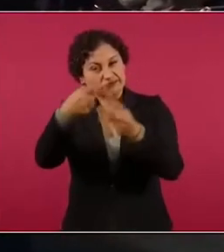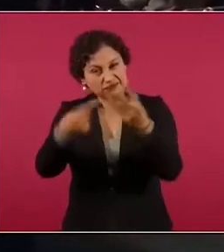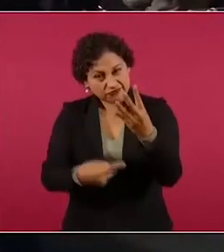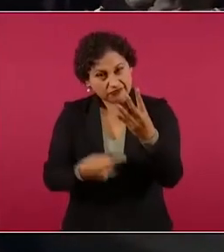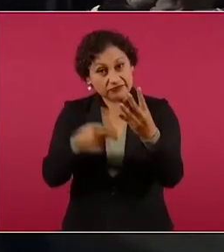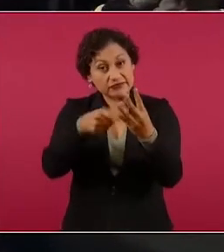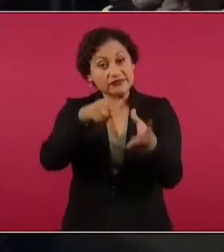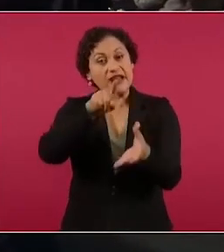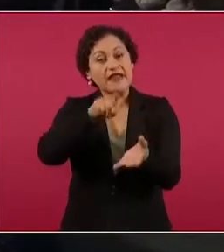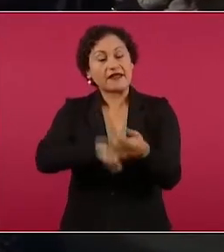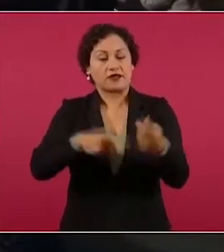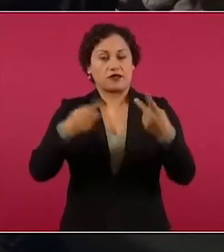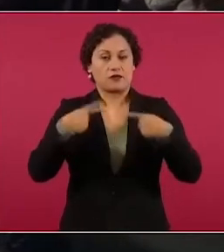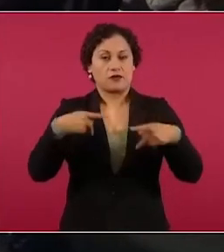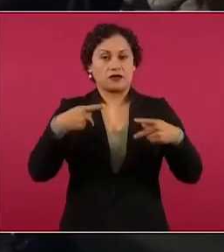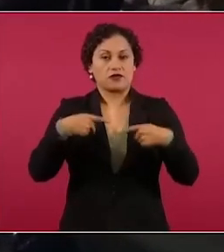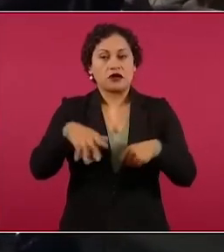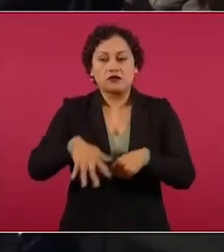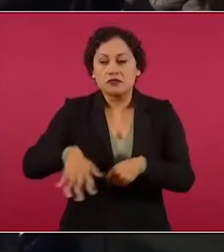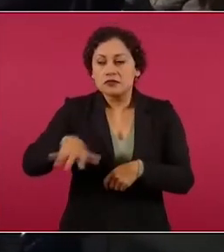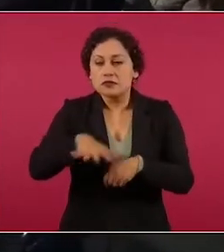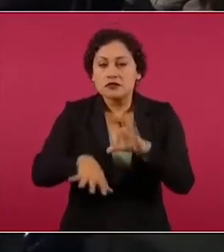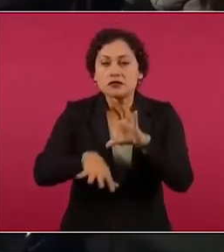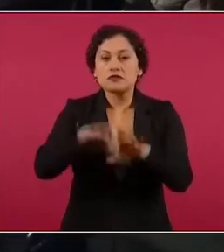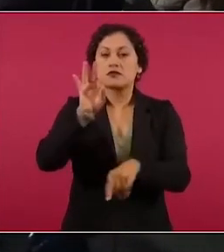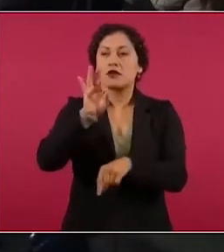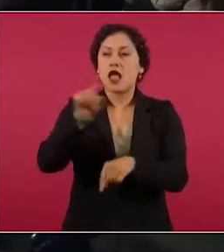buscan confrontarnos.